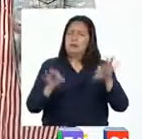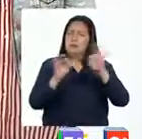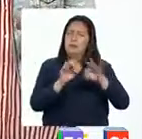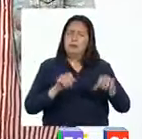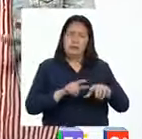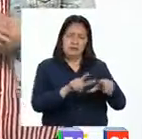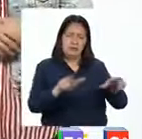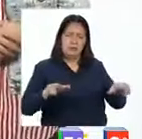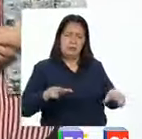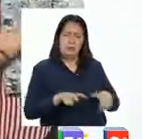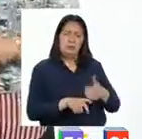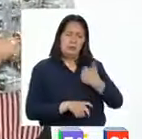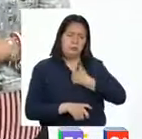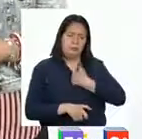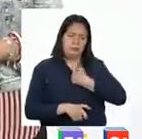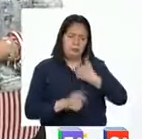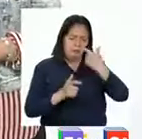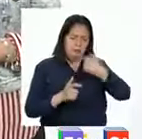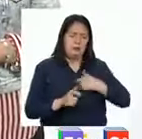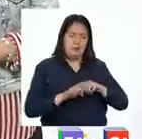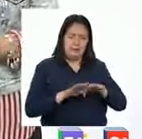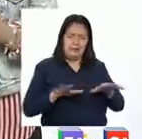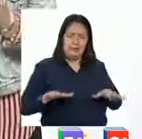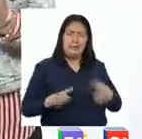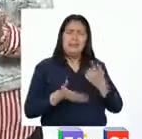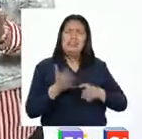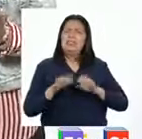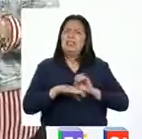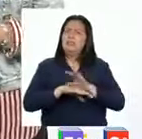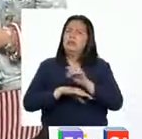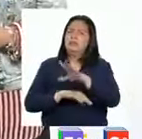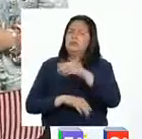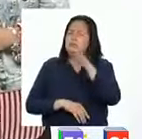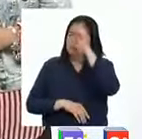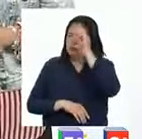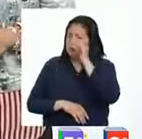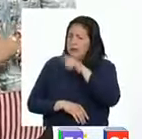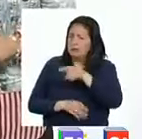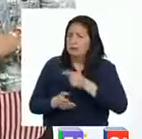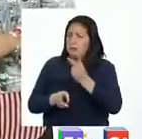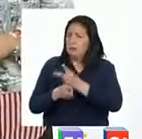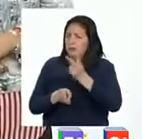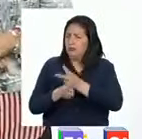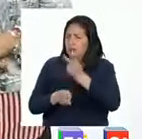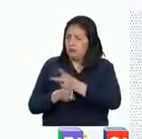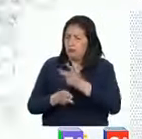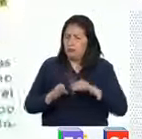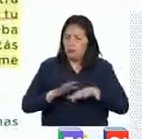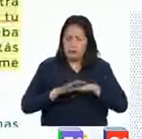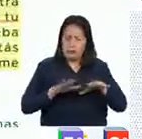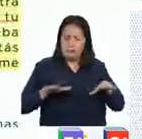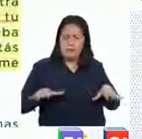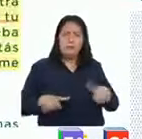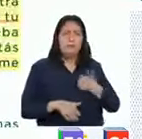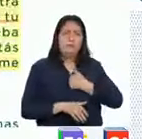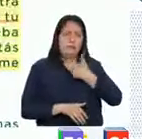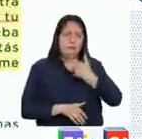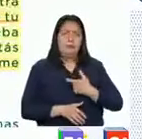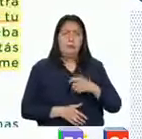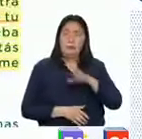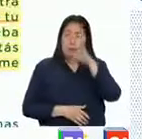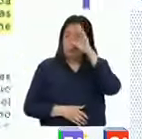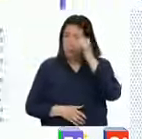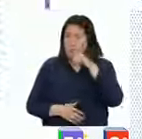espacio personal? ¿Y qué recomendaciones podemos darles a las niñas y niños para cuidar su espacio personal? Chicas y chicos,